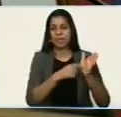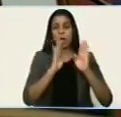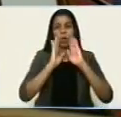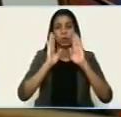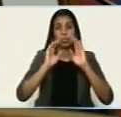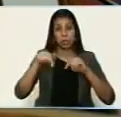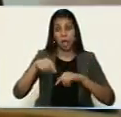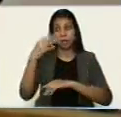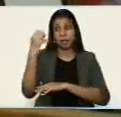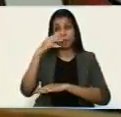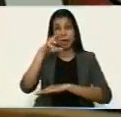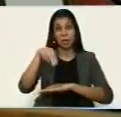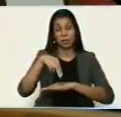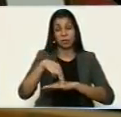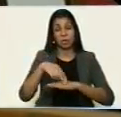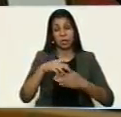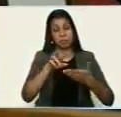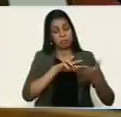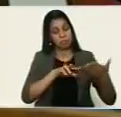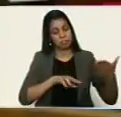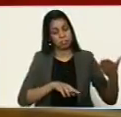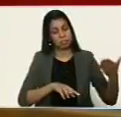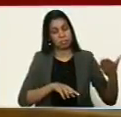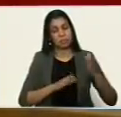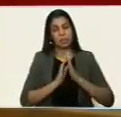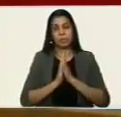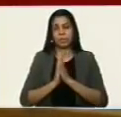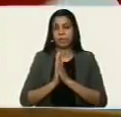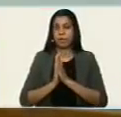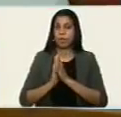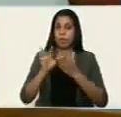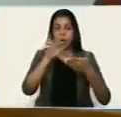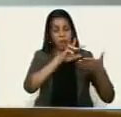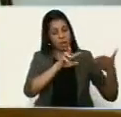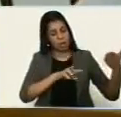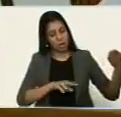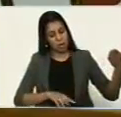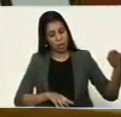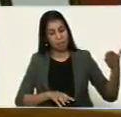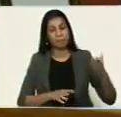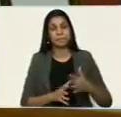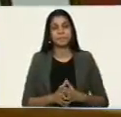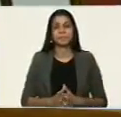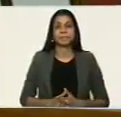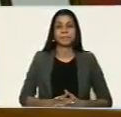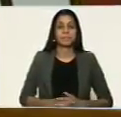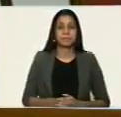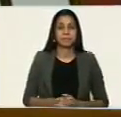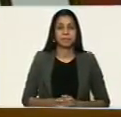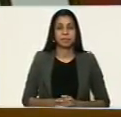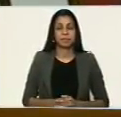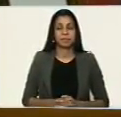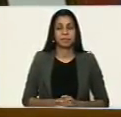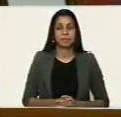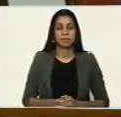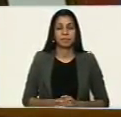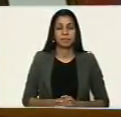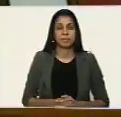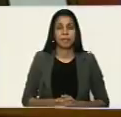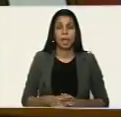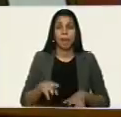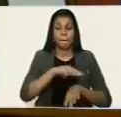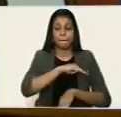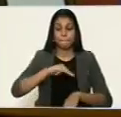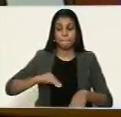a esta Asamblea Nacional Constituyente. Sirve a hacer la lectura, por favor, hermano. Ciudadanos, miembro de la Junta